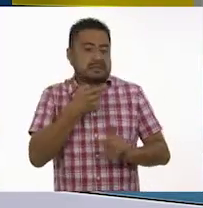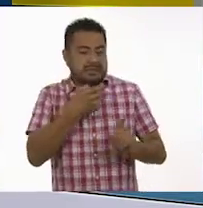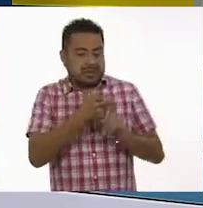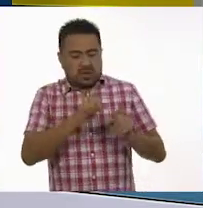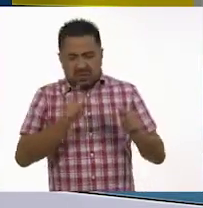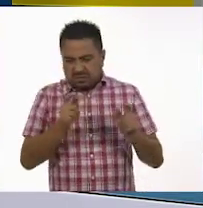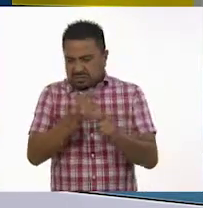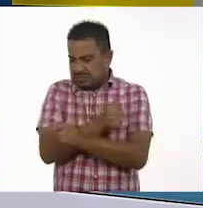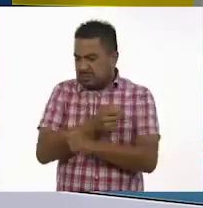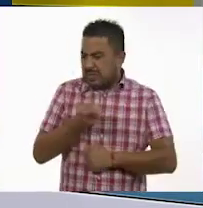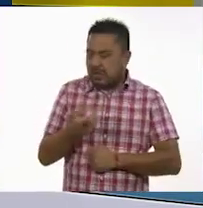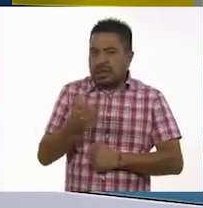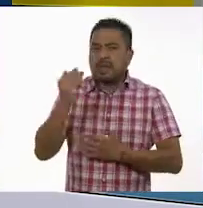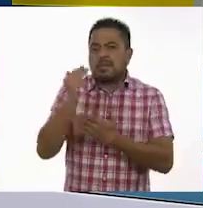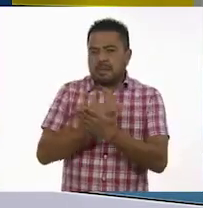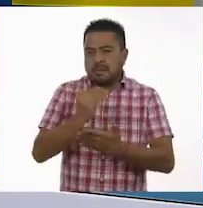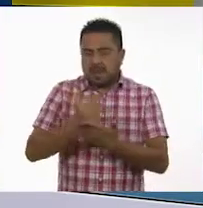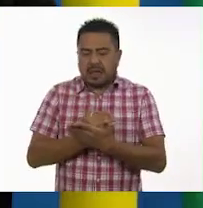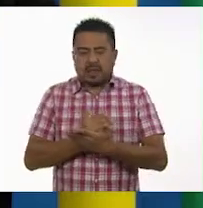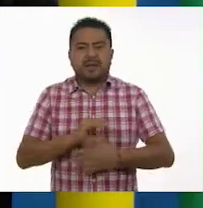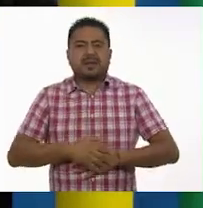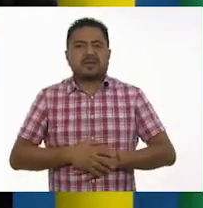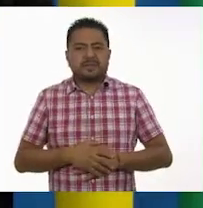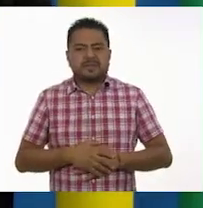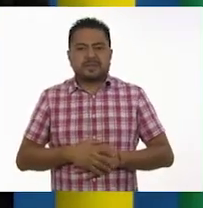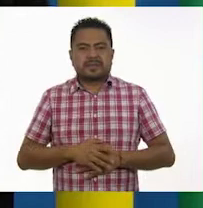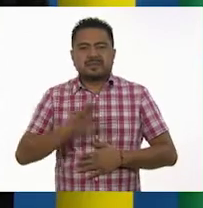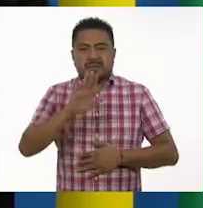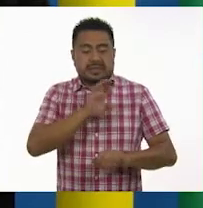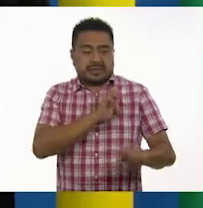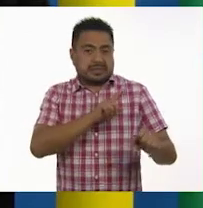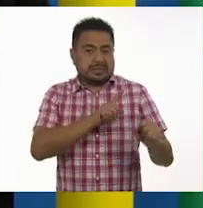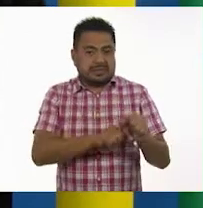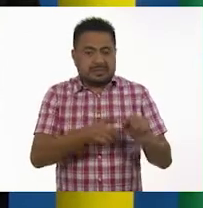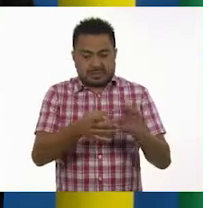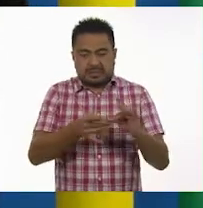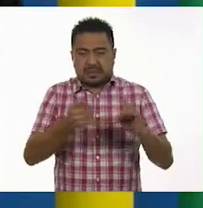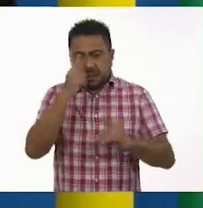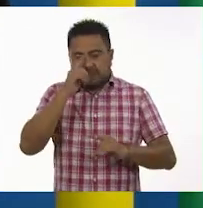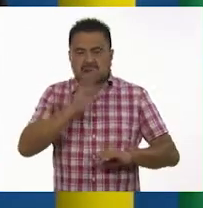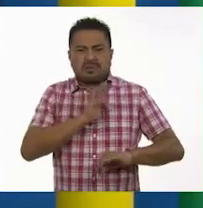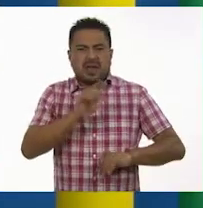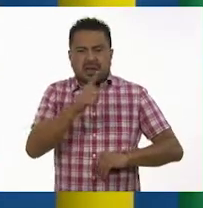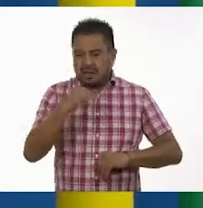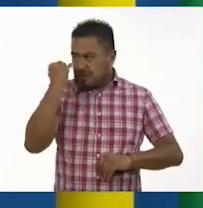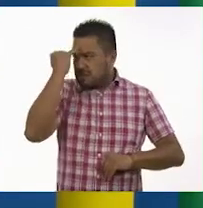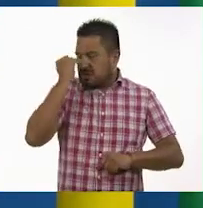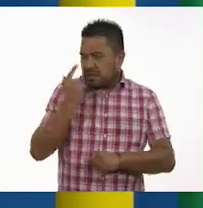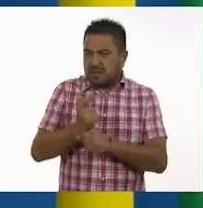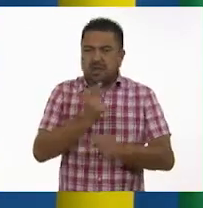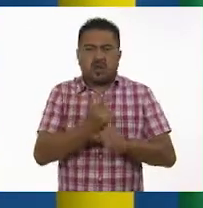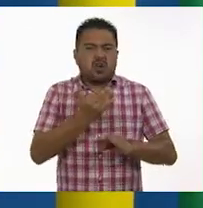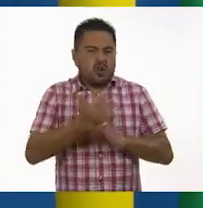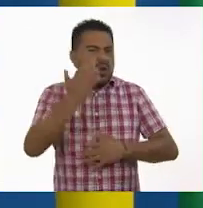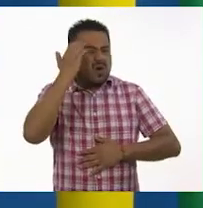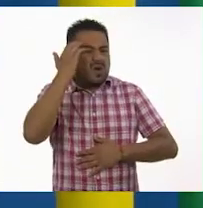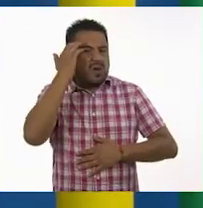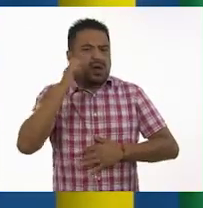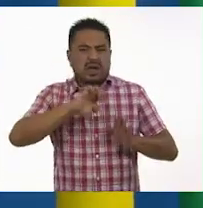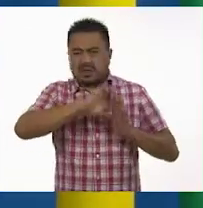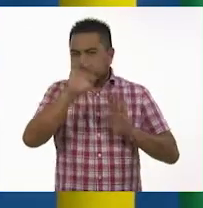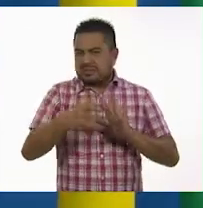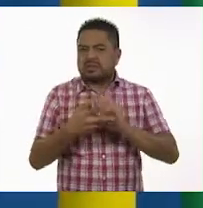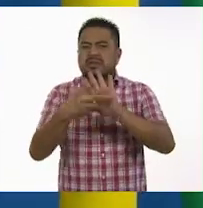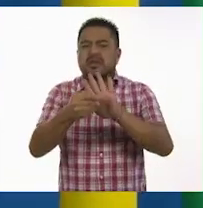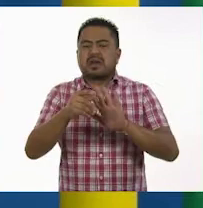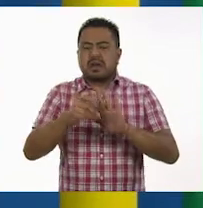contrario, nacen menos. En particular, para que nos demos una idea, vamos a conocer el siguiente ejemplo